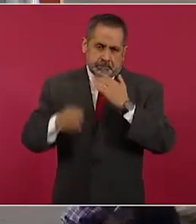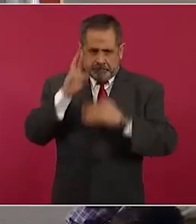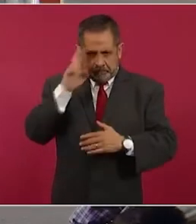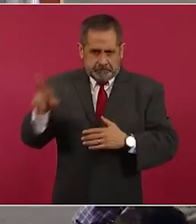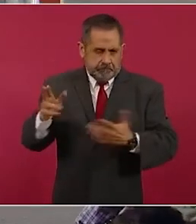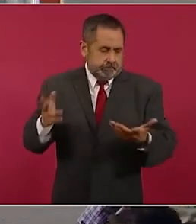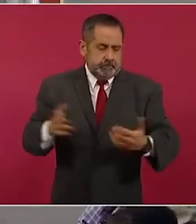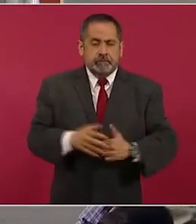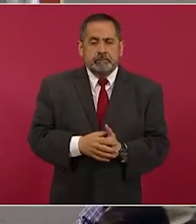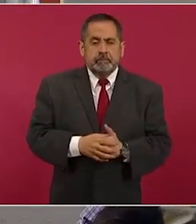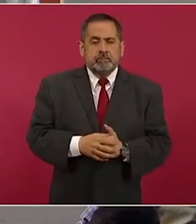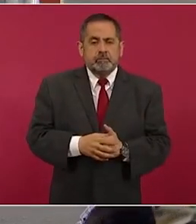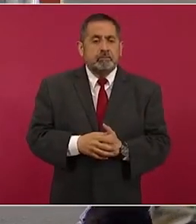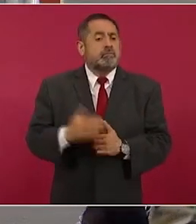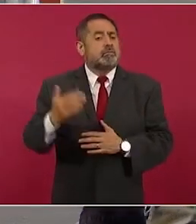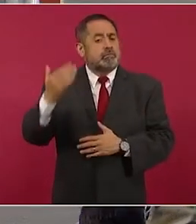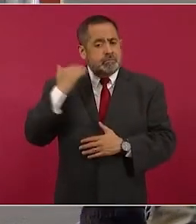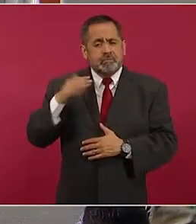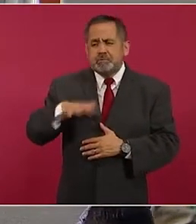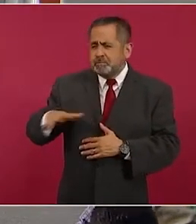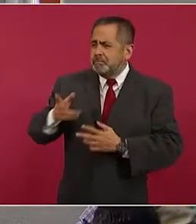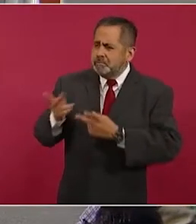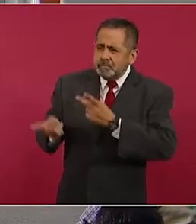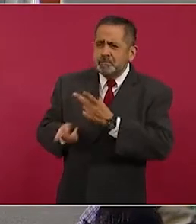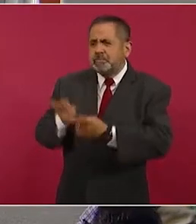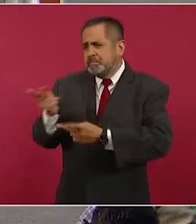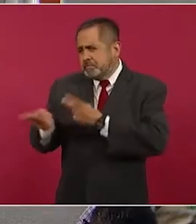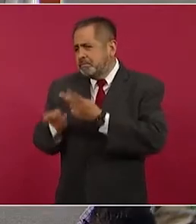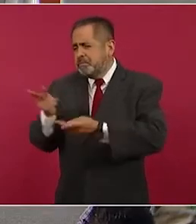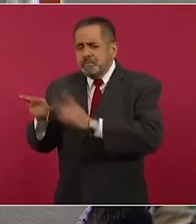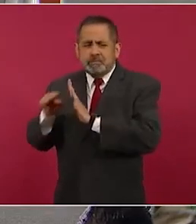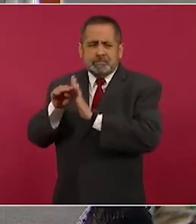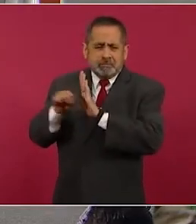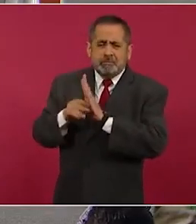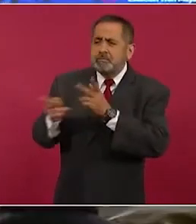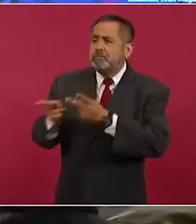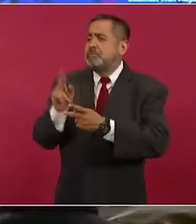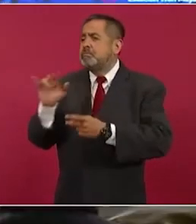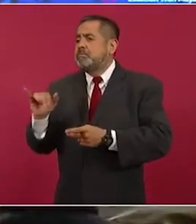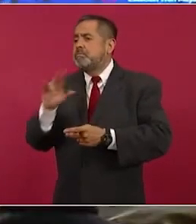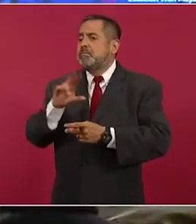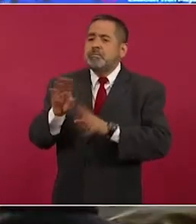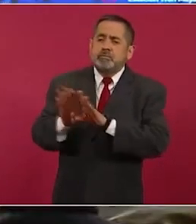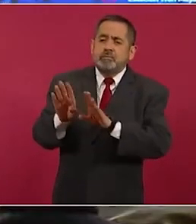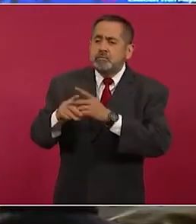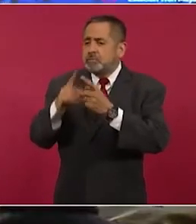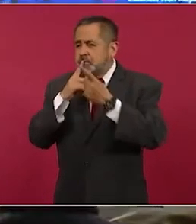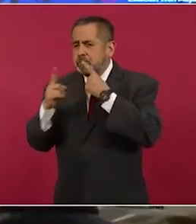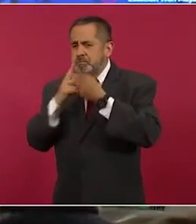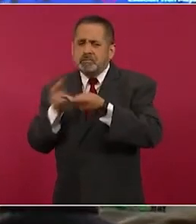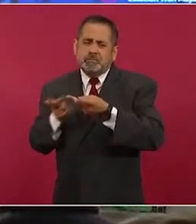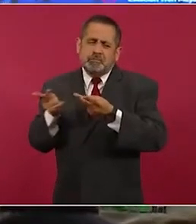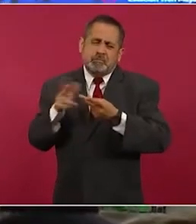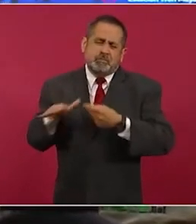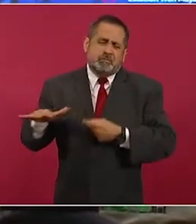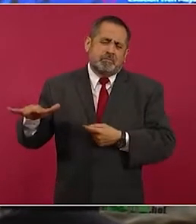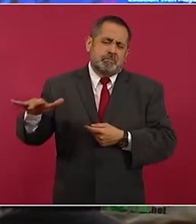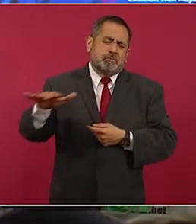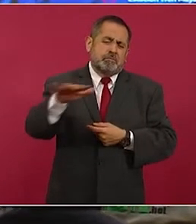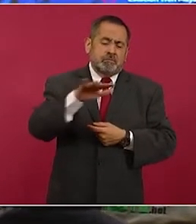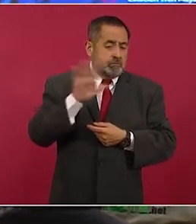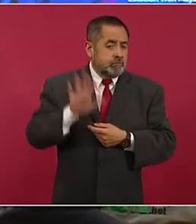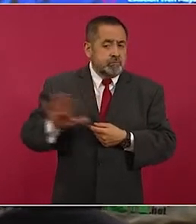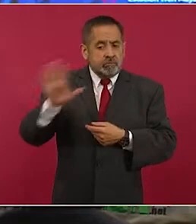Se hicieron consultas en todo el territorio.